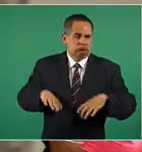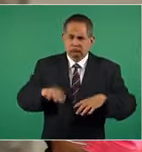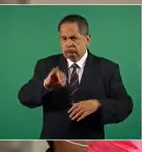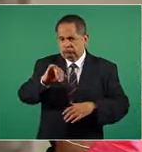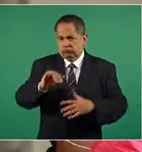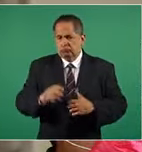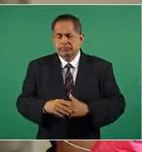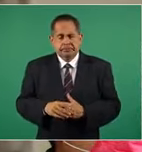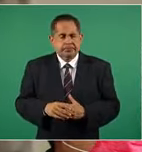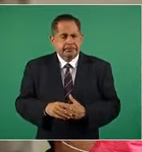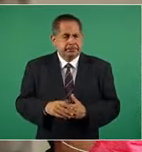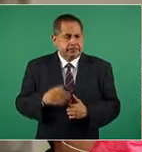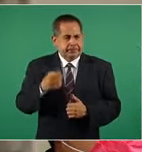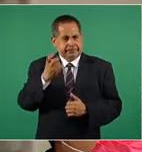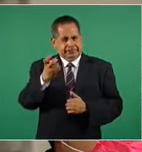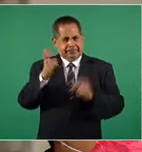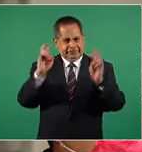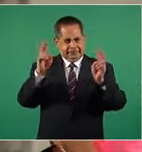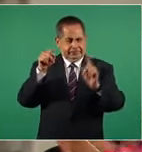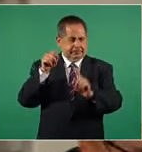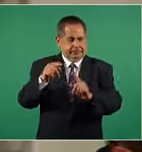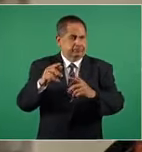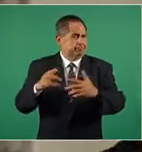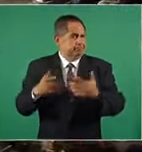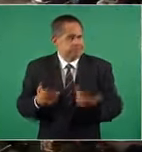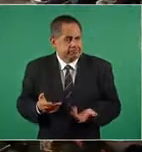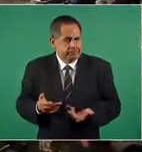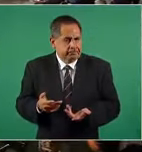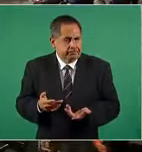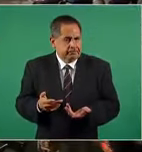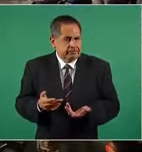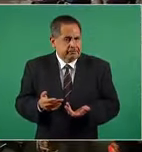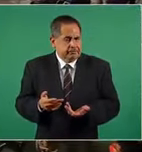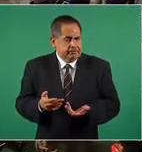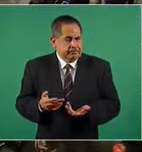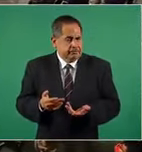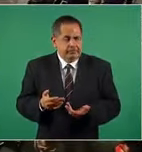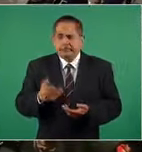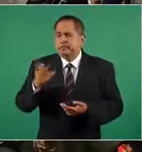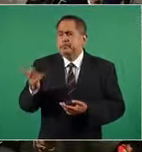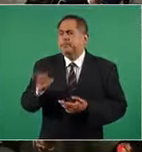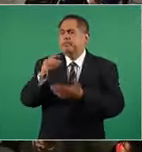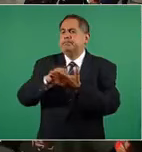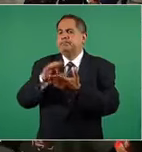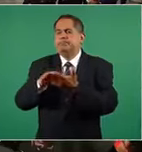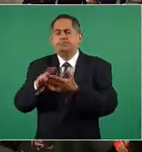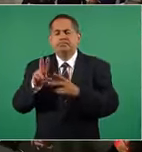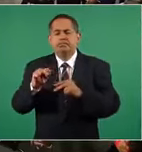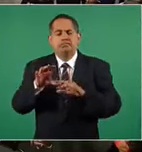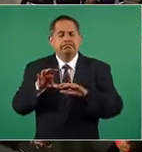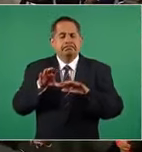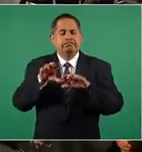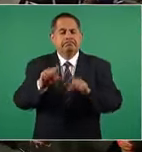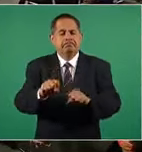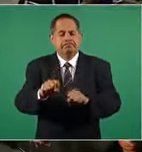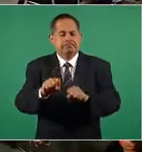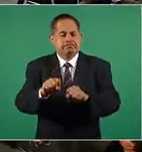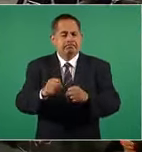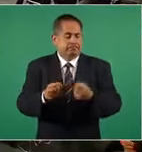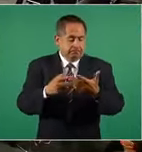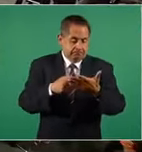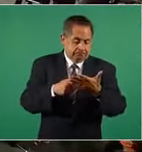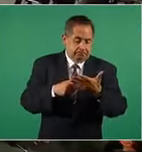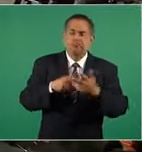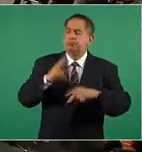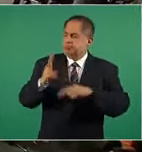preguntar sobre ese tema. Entonces, obviamente la consulta pues no alcanzó para llevar a